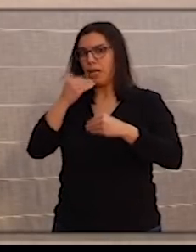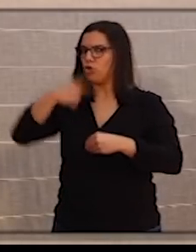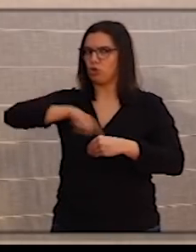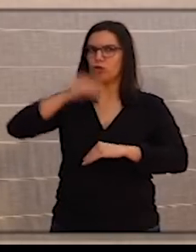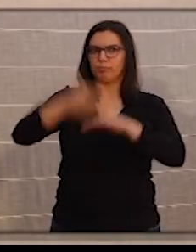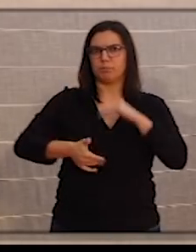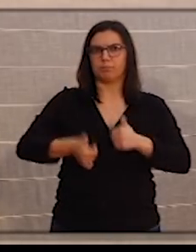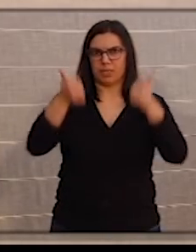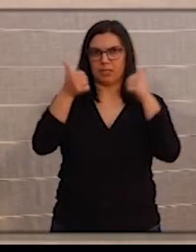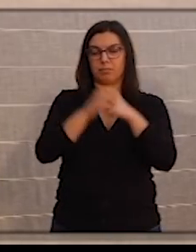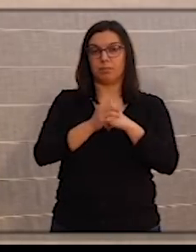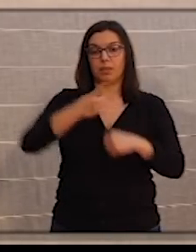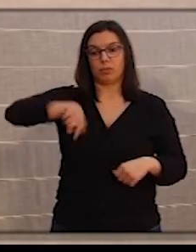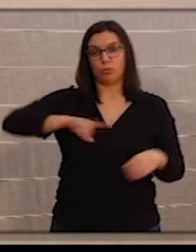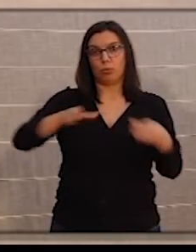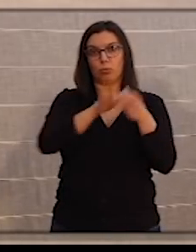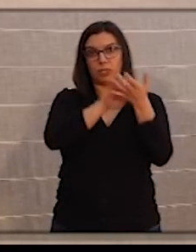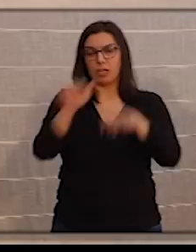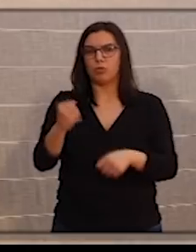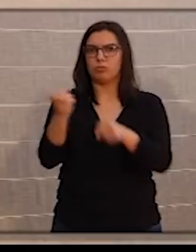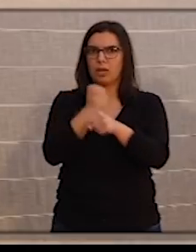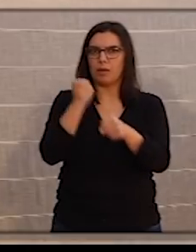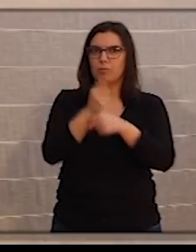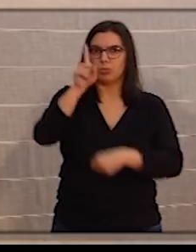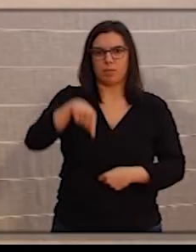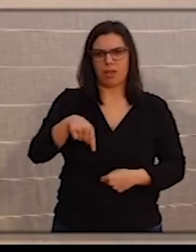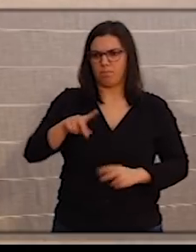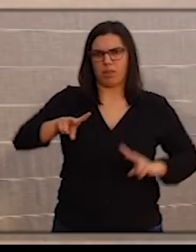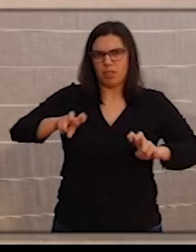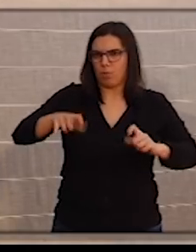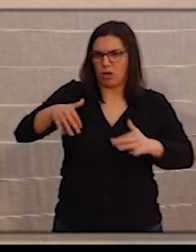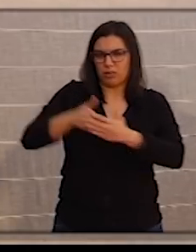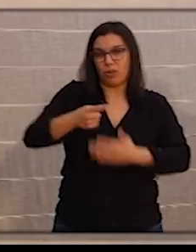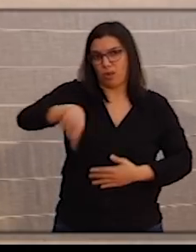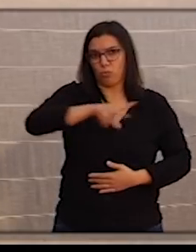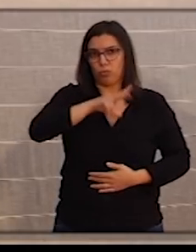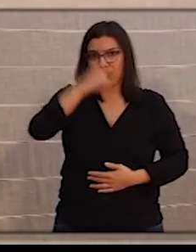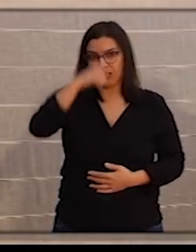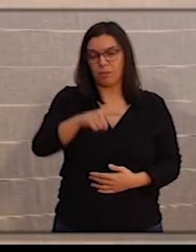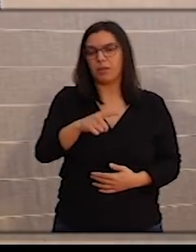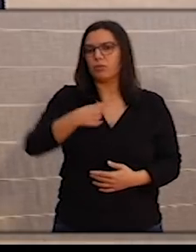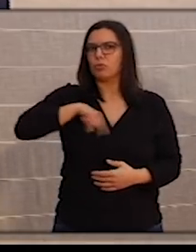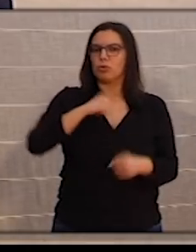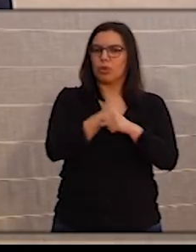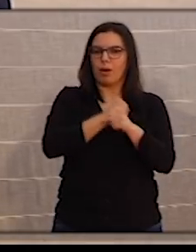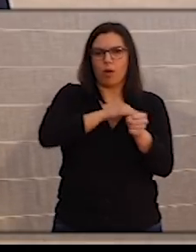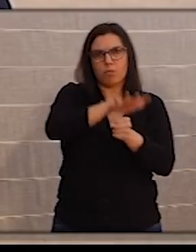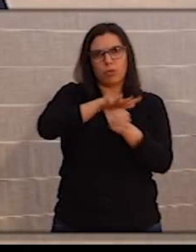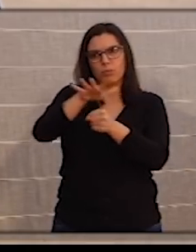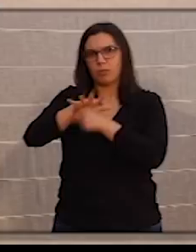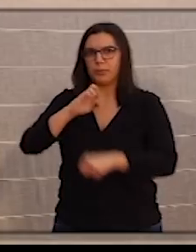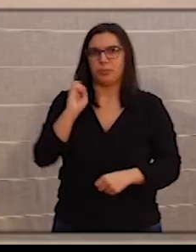Junta de Castilla y León estamos trabajando también intensamente desde el primer momento, lo saben ustedes, en distintos ámbitos,